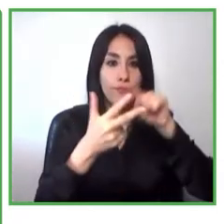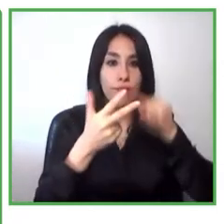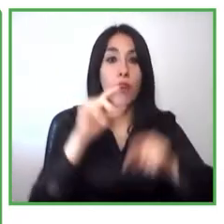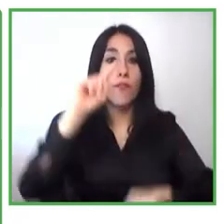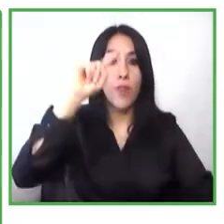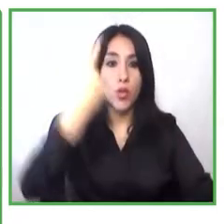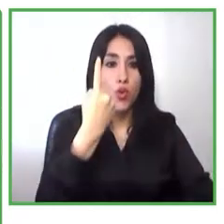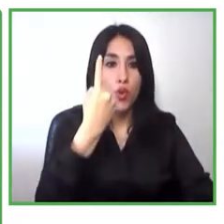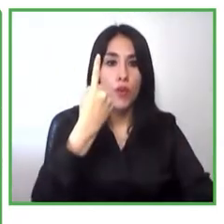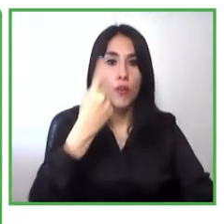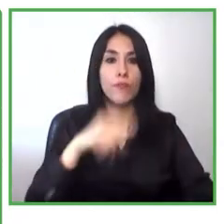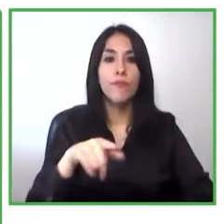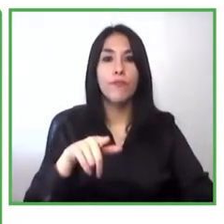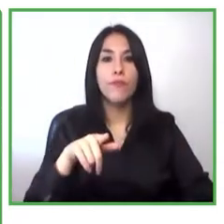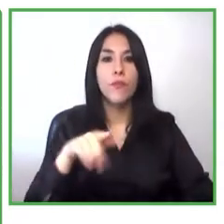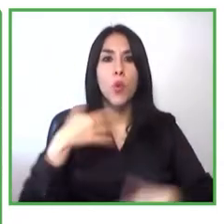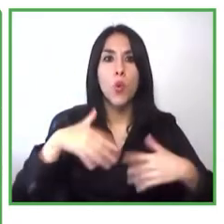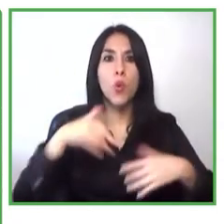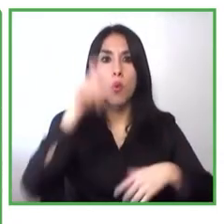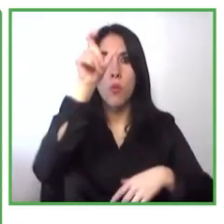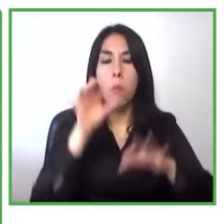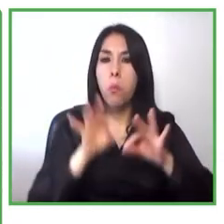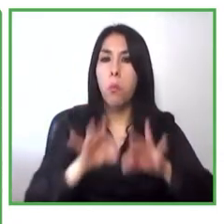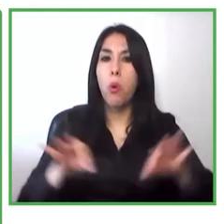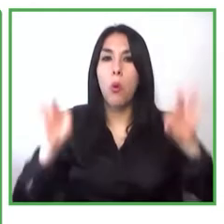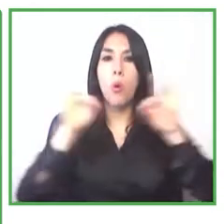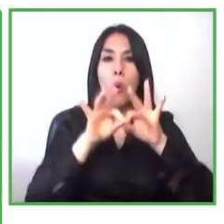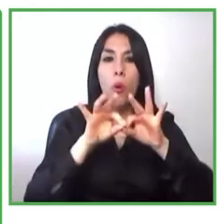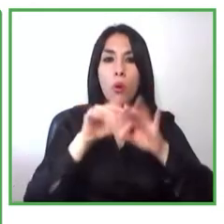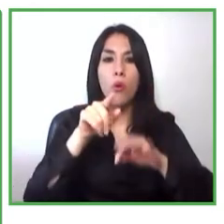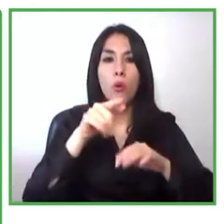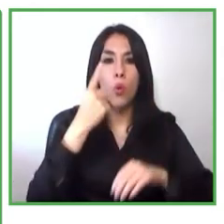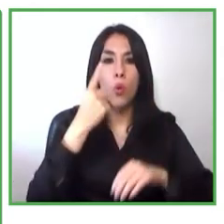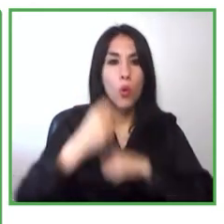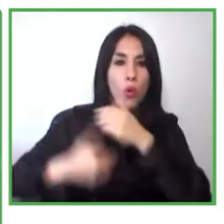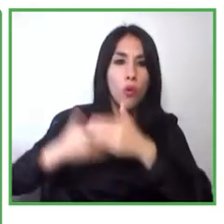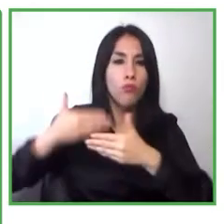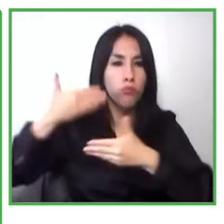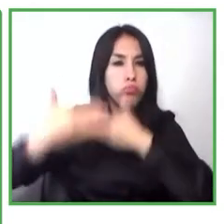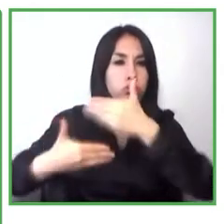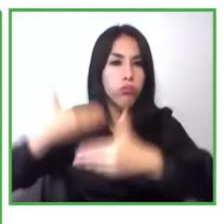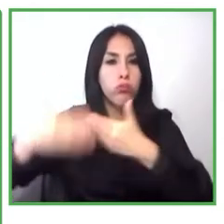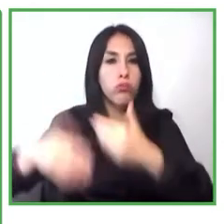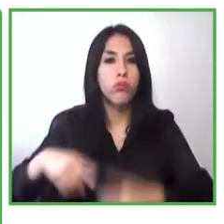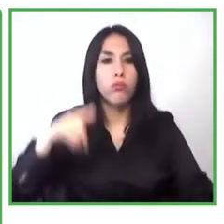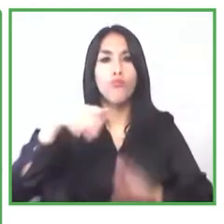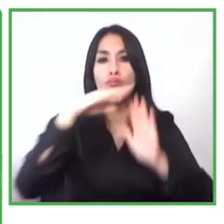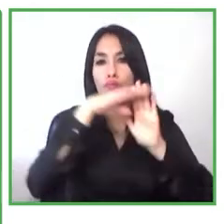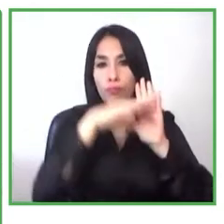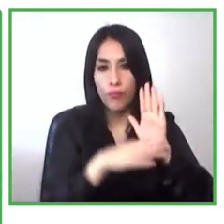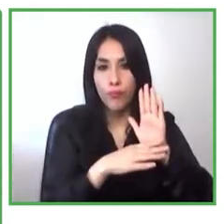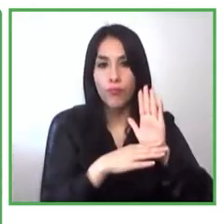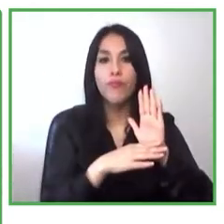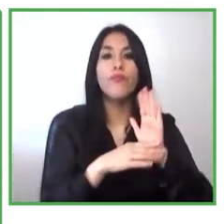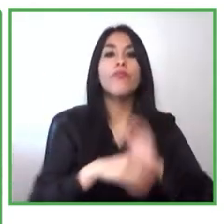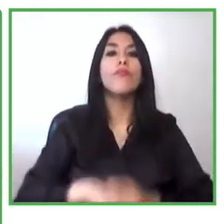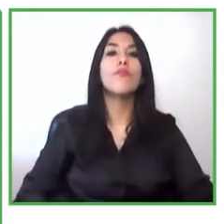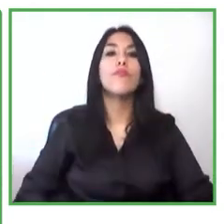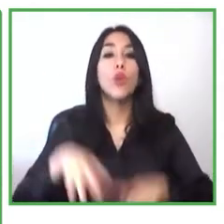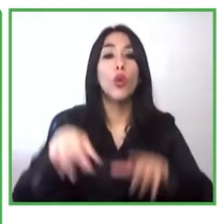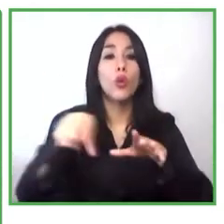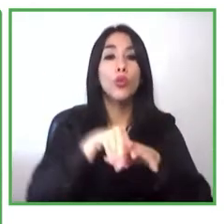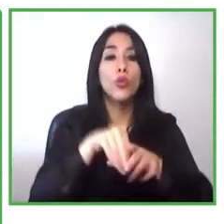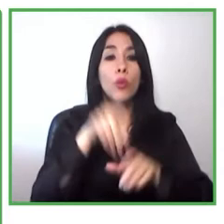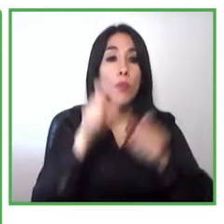Hemos avanzado mucho todos estos años en la agenda de inclusión de personas con discapacidad. Hemos tenido resultados importantes en